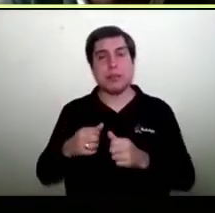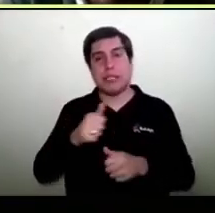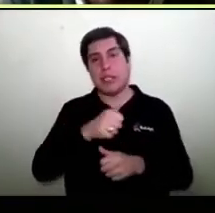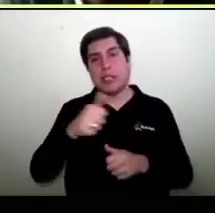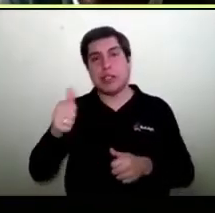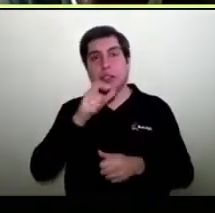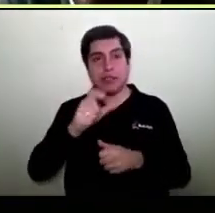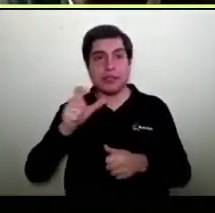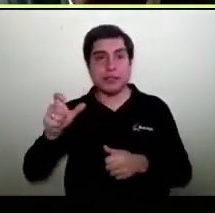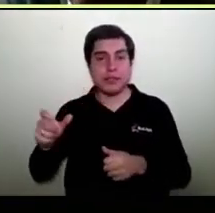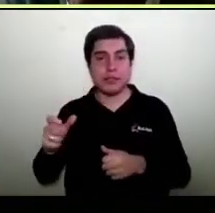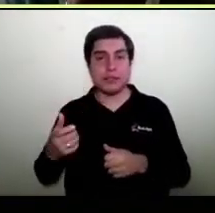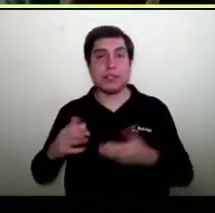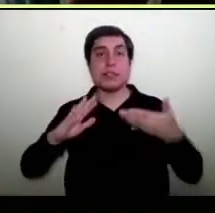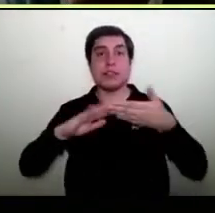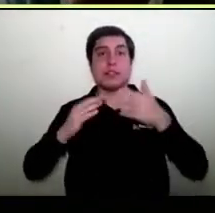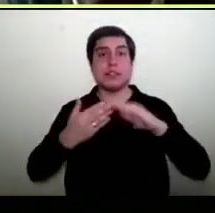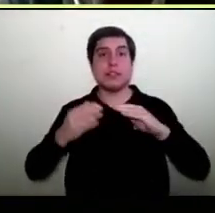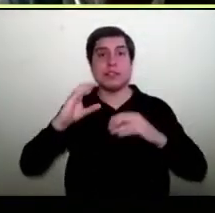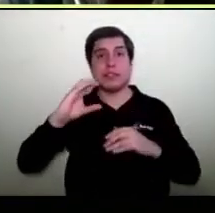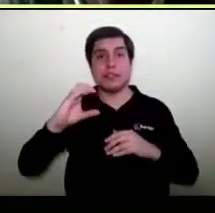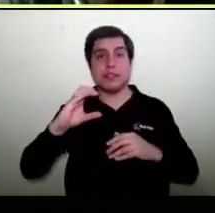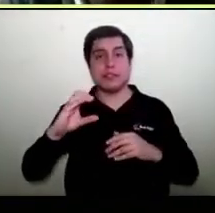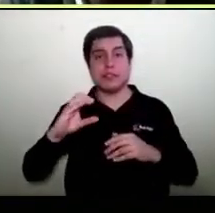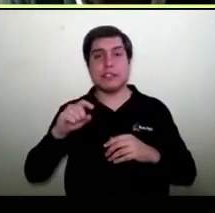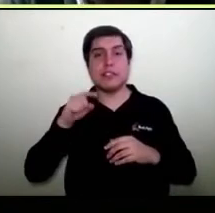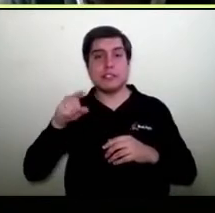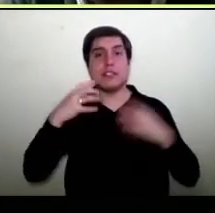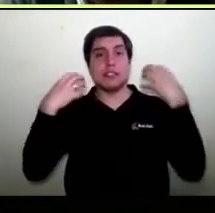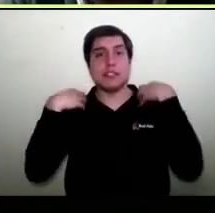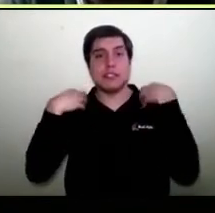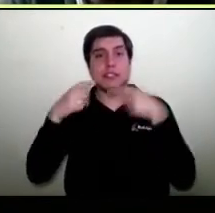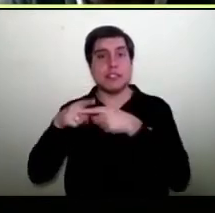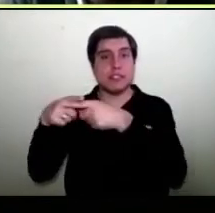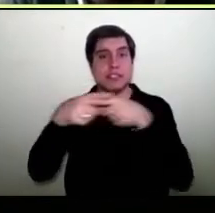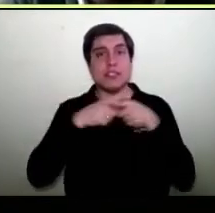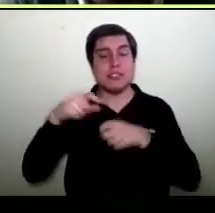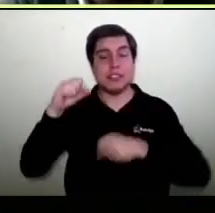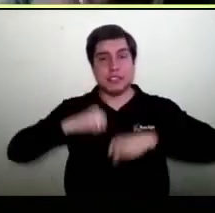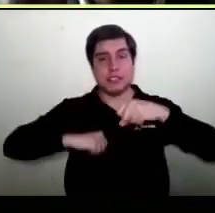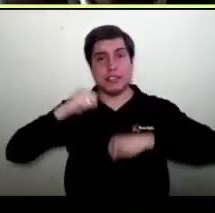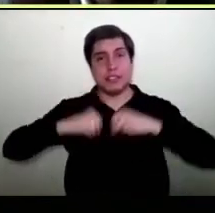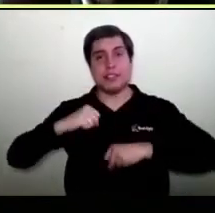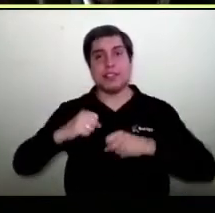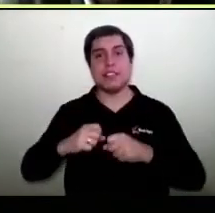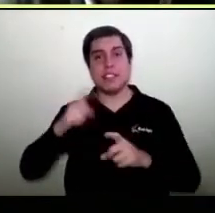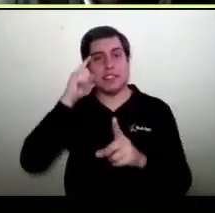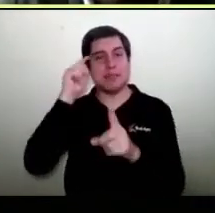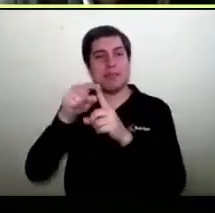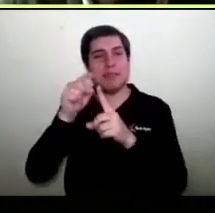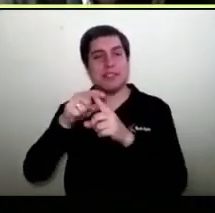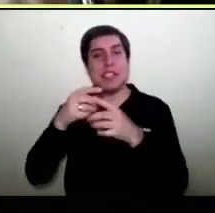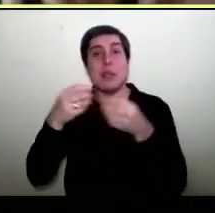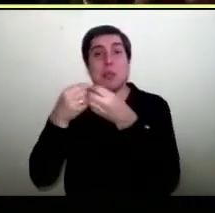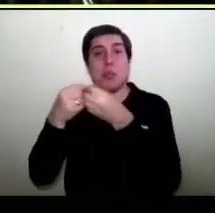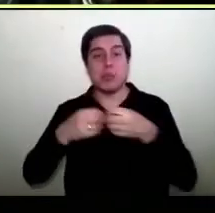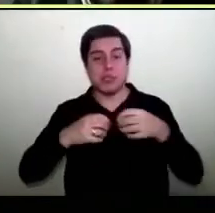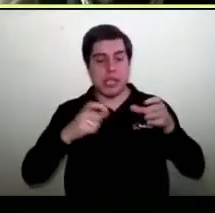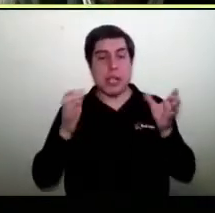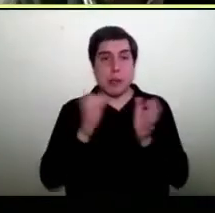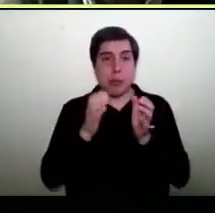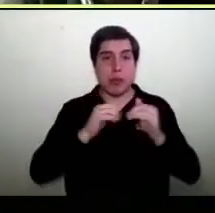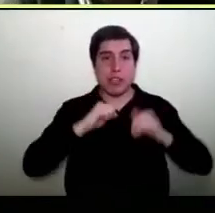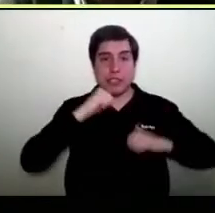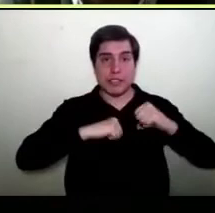porque el caso de Comunidad C que es una responsabilidad social empresarial lo que busca exactamente eso, que hayan muchas pymes en un